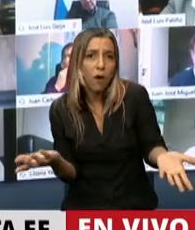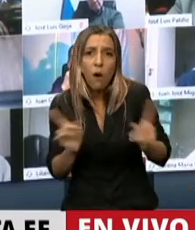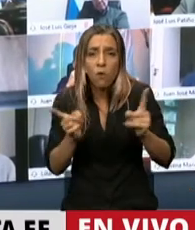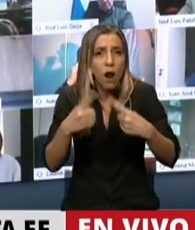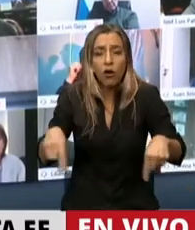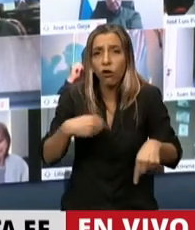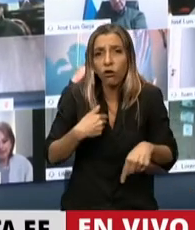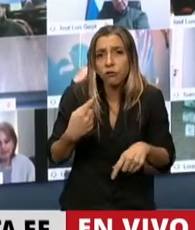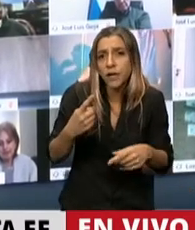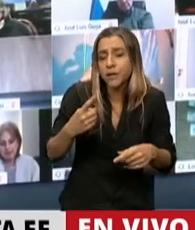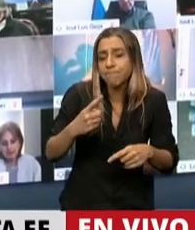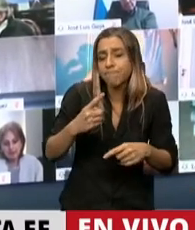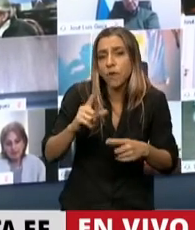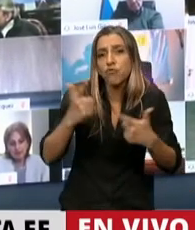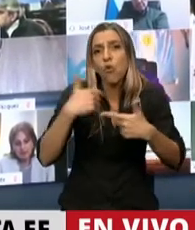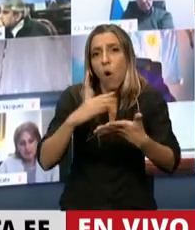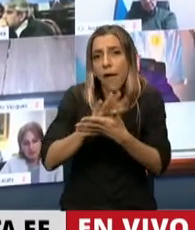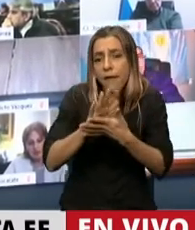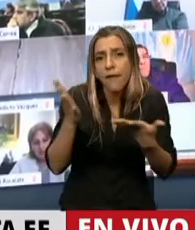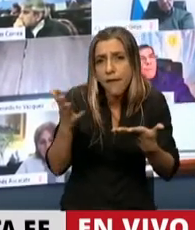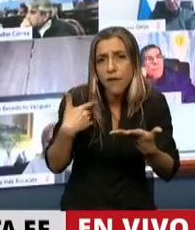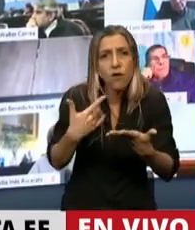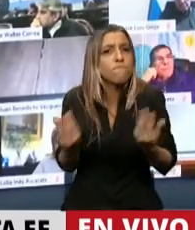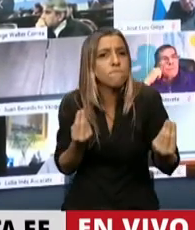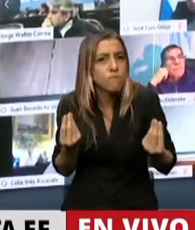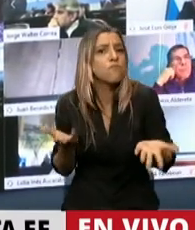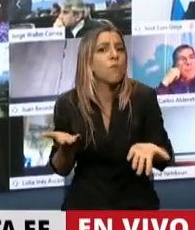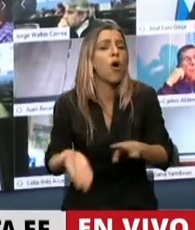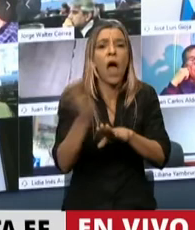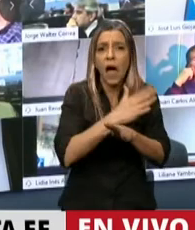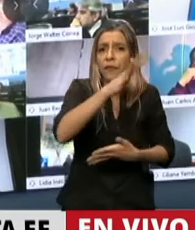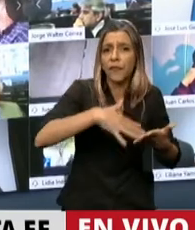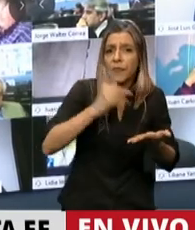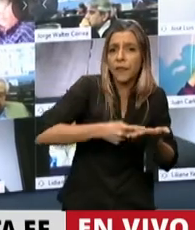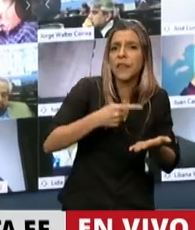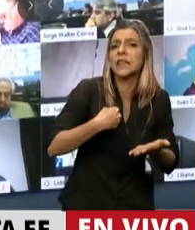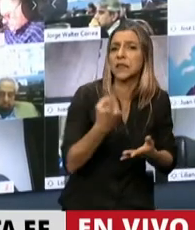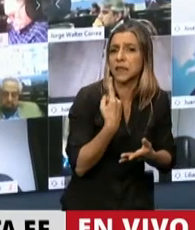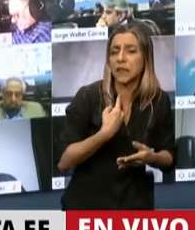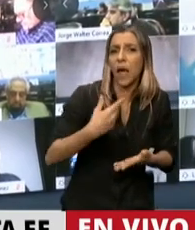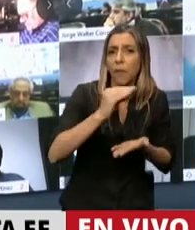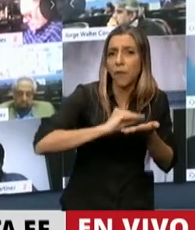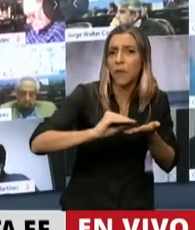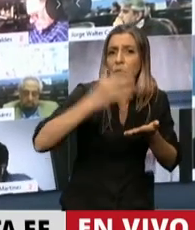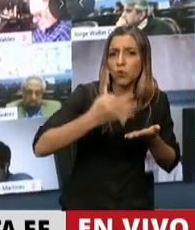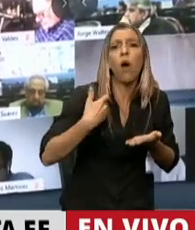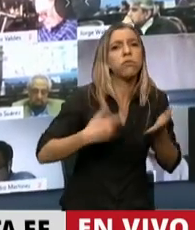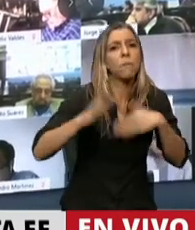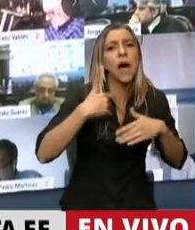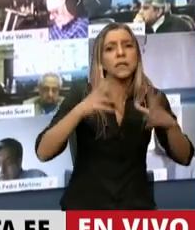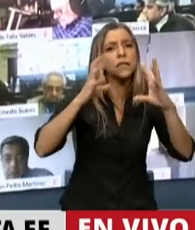han suprimido el consejo consultivo que tenía el dictamen de diputado. Un consejo consultivo a donores, federal,